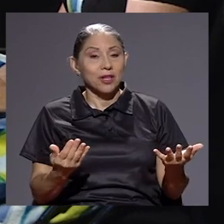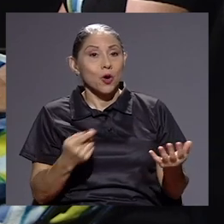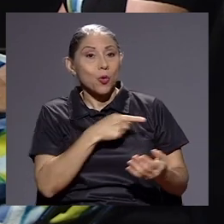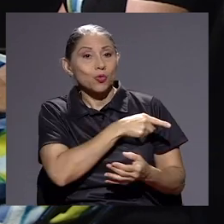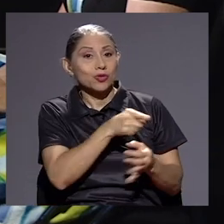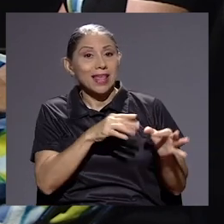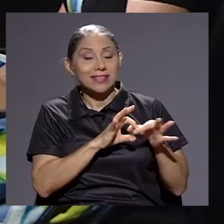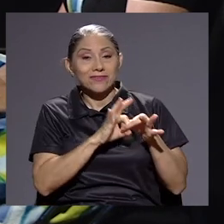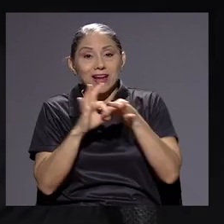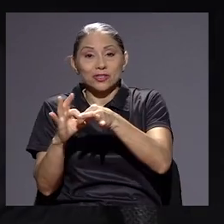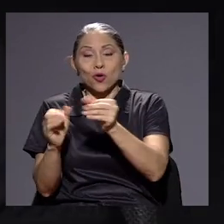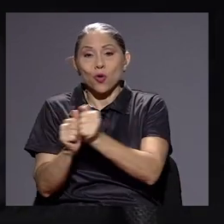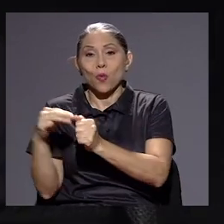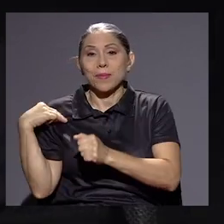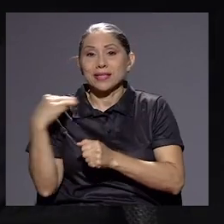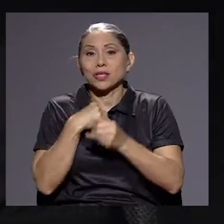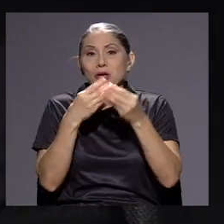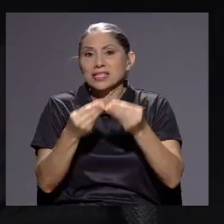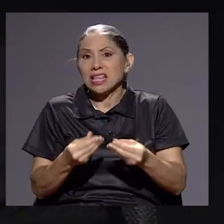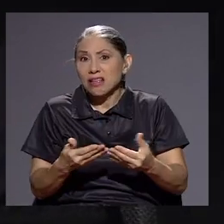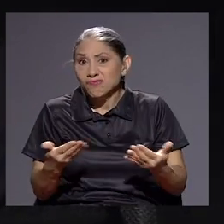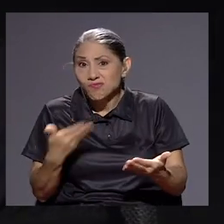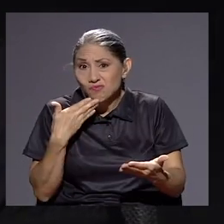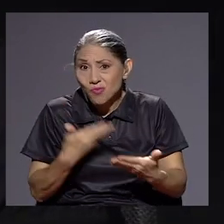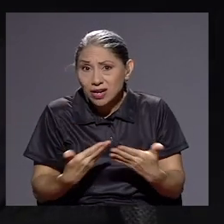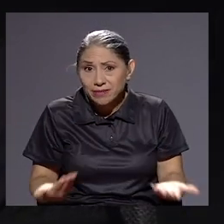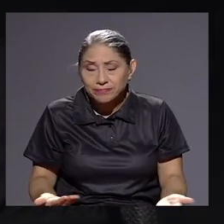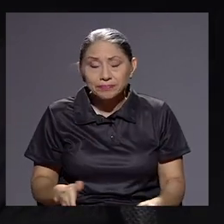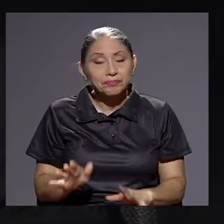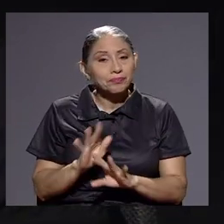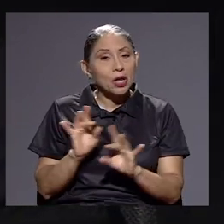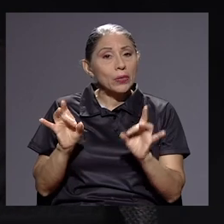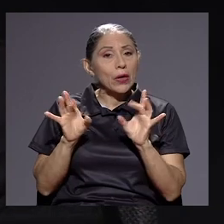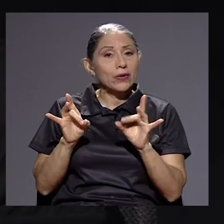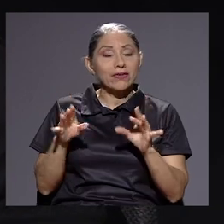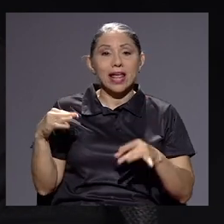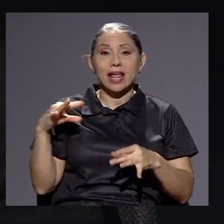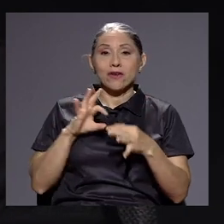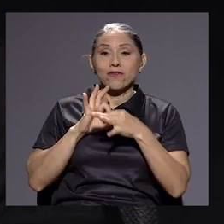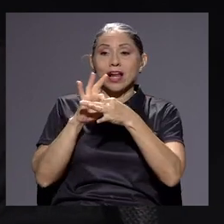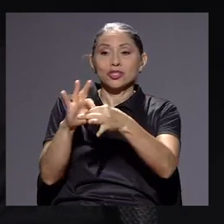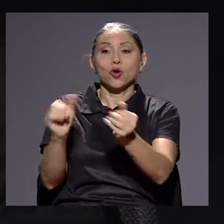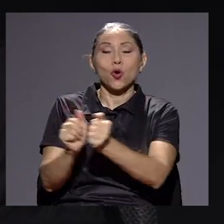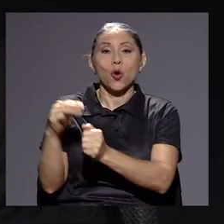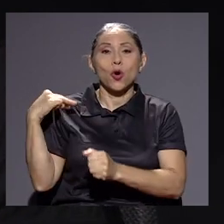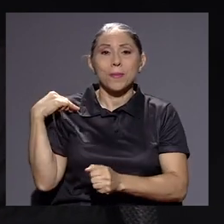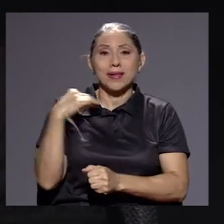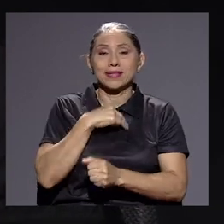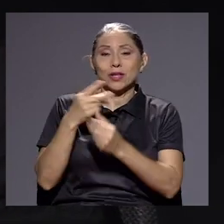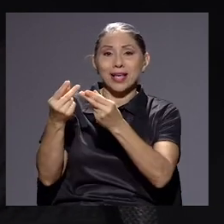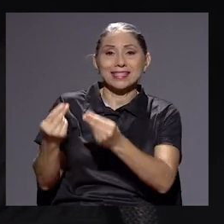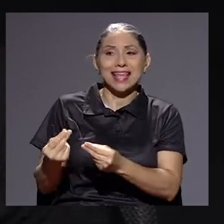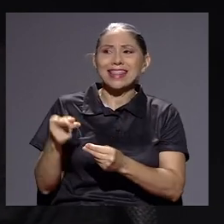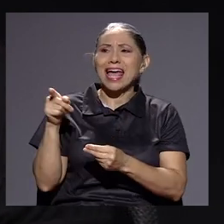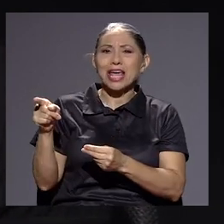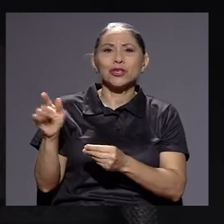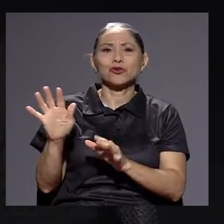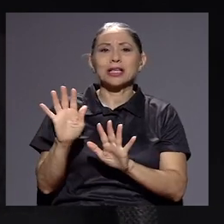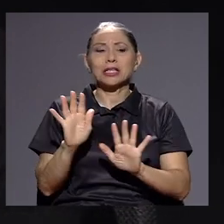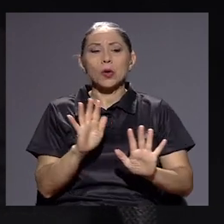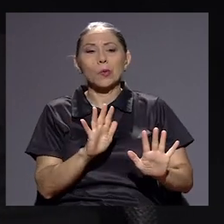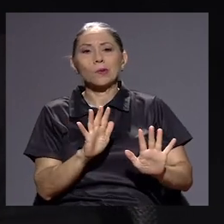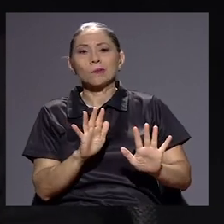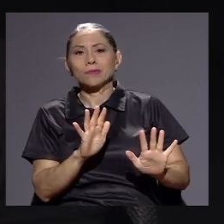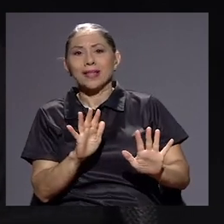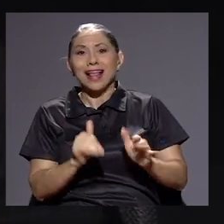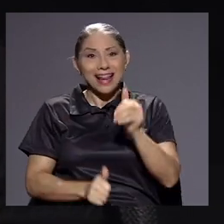relación de ustedes con Hacienda? Terrible. La relación con Hacienda, ellos han sido muy herméticos, como has visto, la mayoría de las